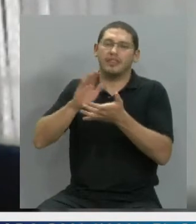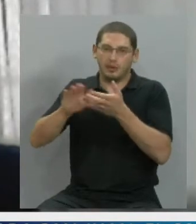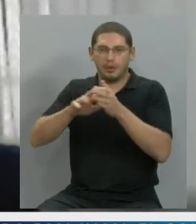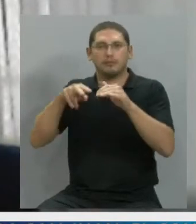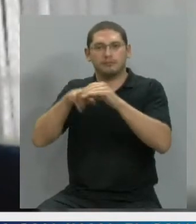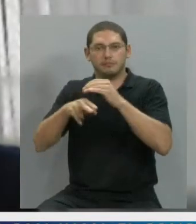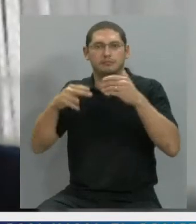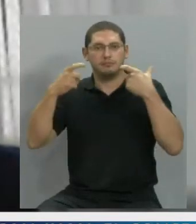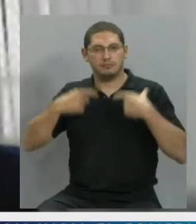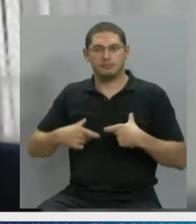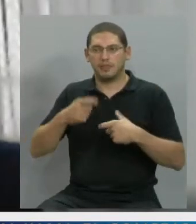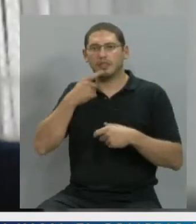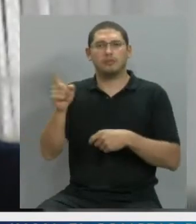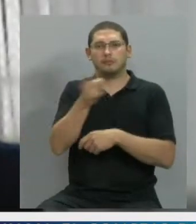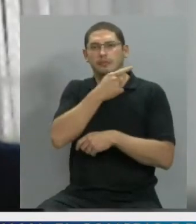mandó a spa.